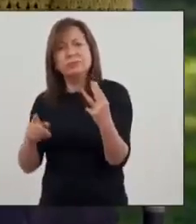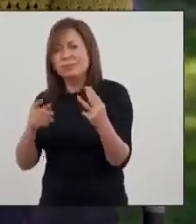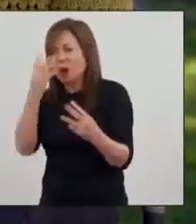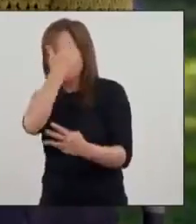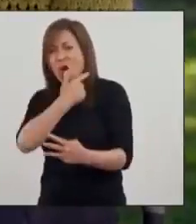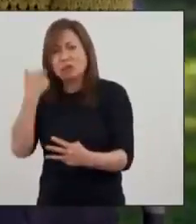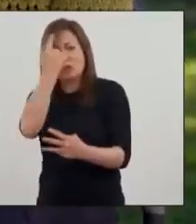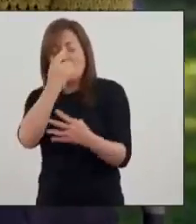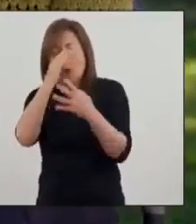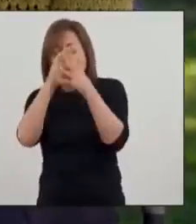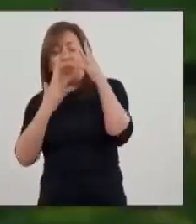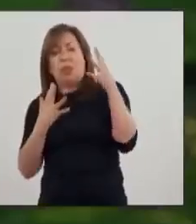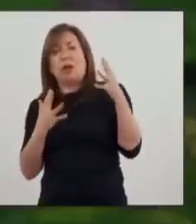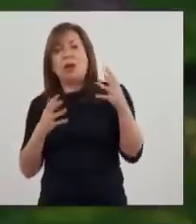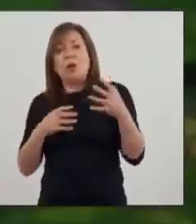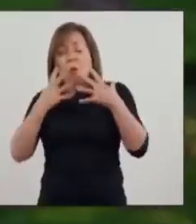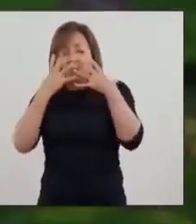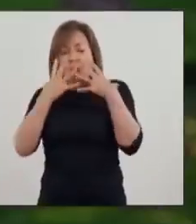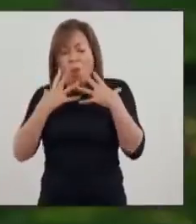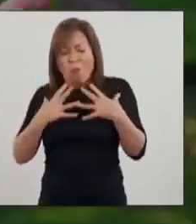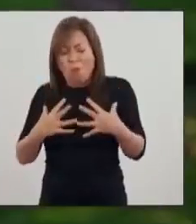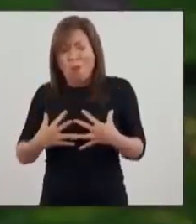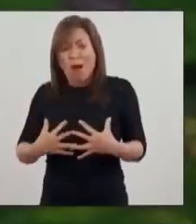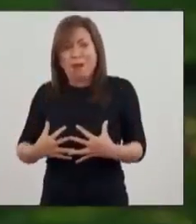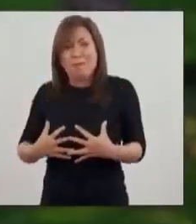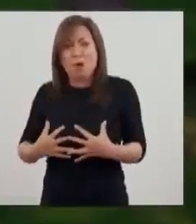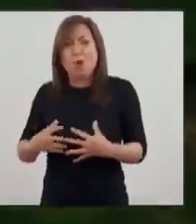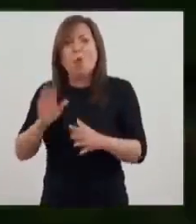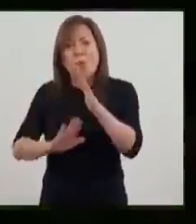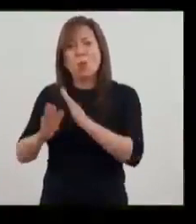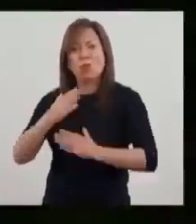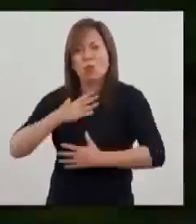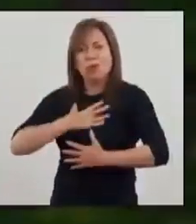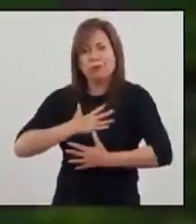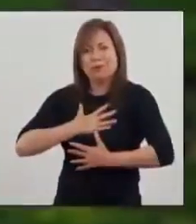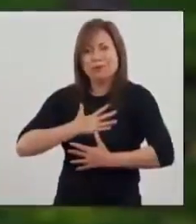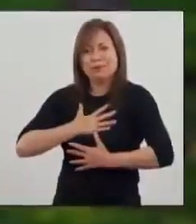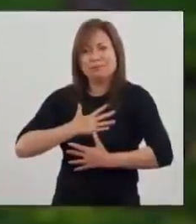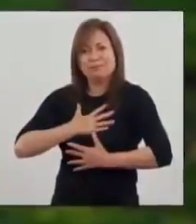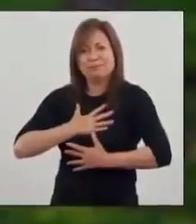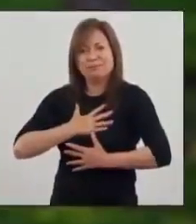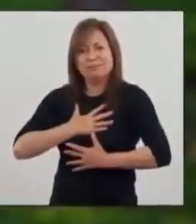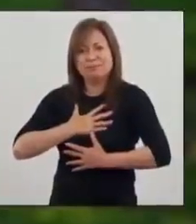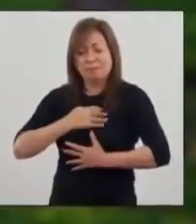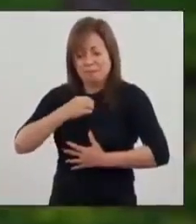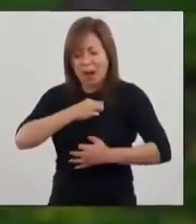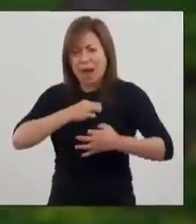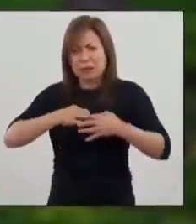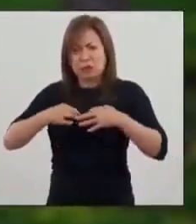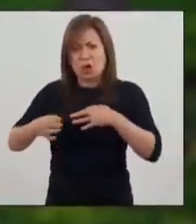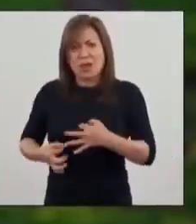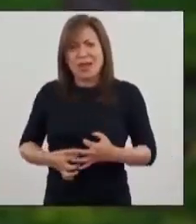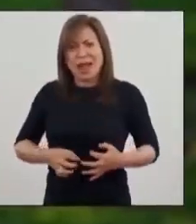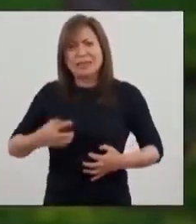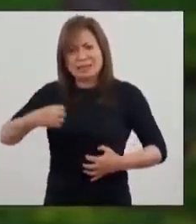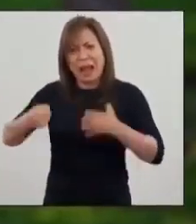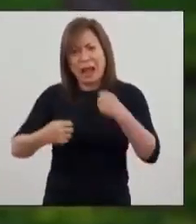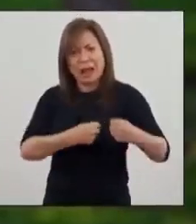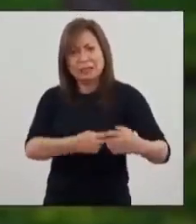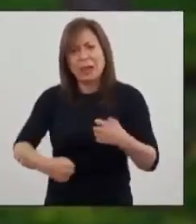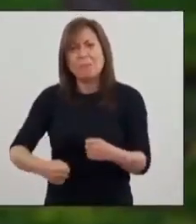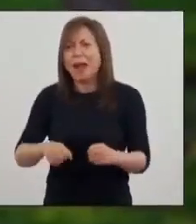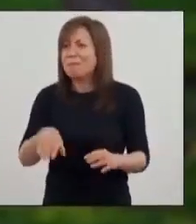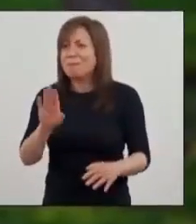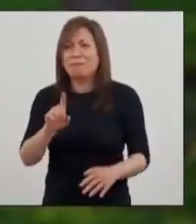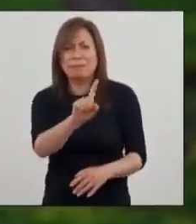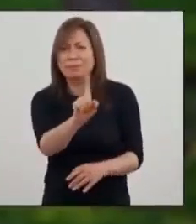desfigurado totalmente. Con su cuerpo me protegió. Le sacaron la mayoría de los perdigones, pero algunos de